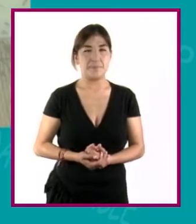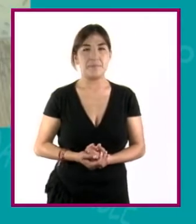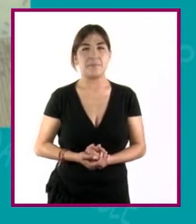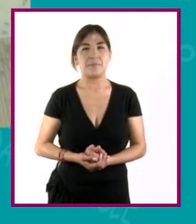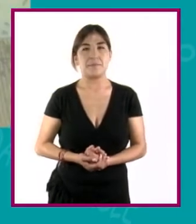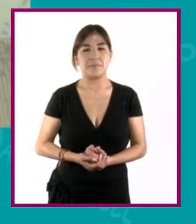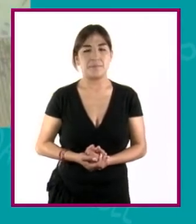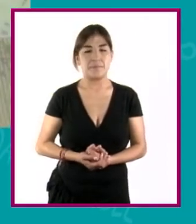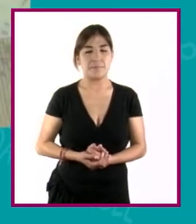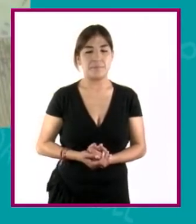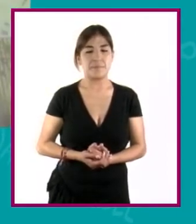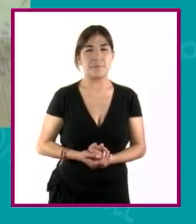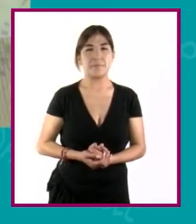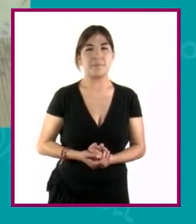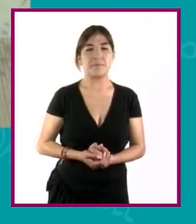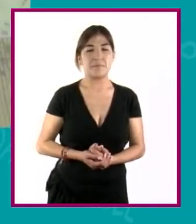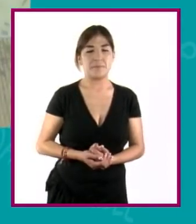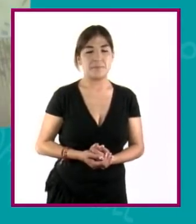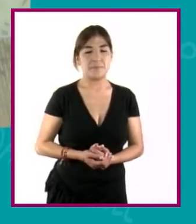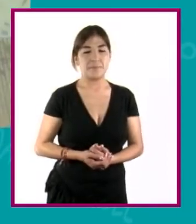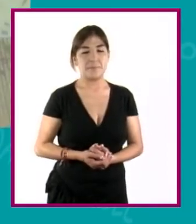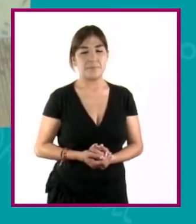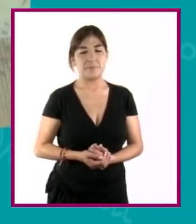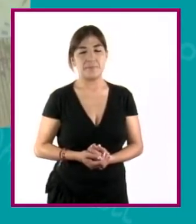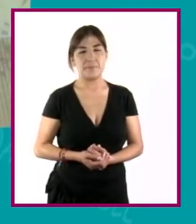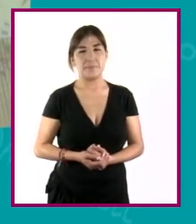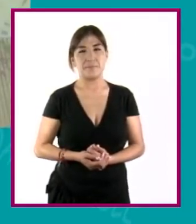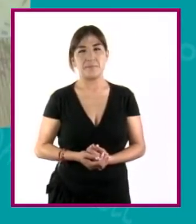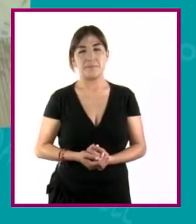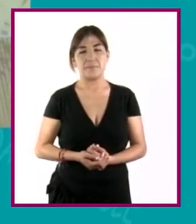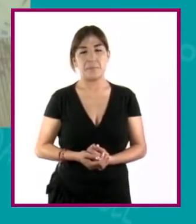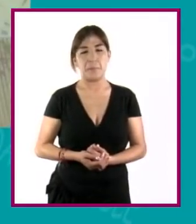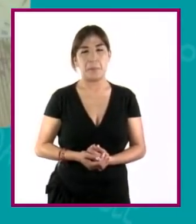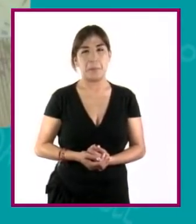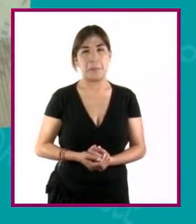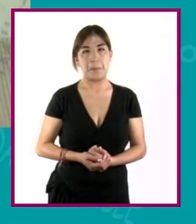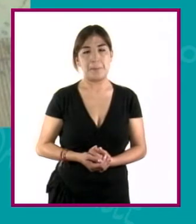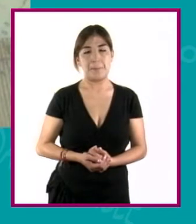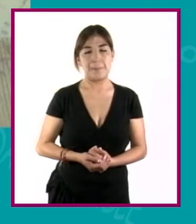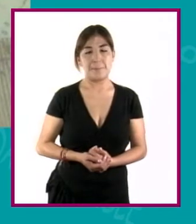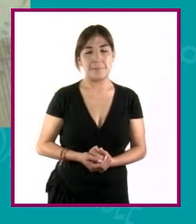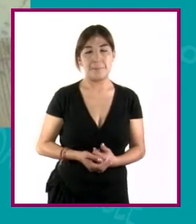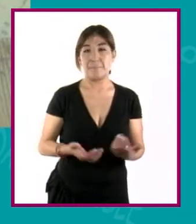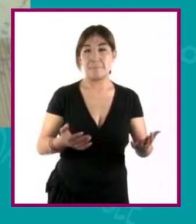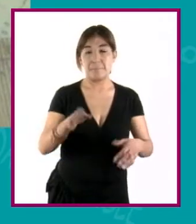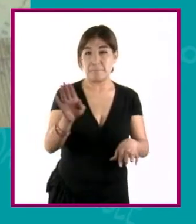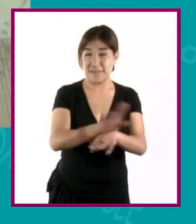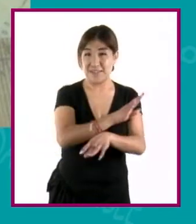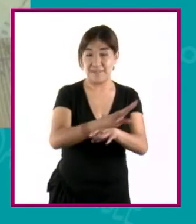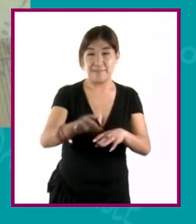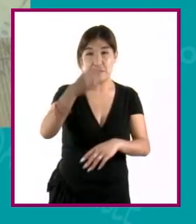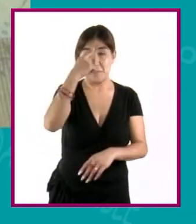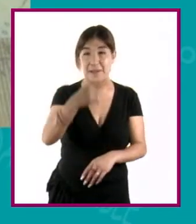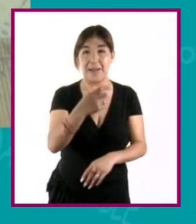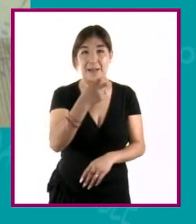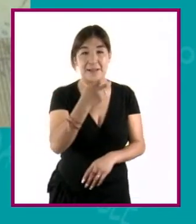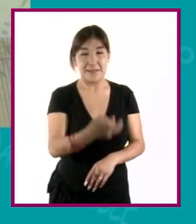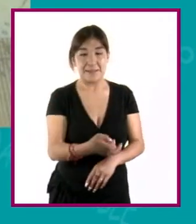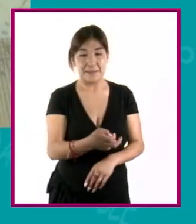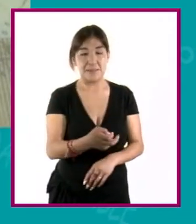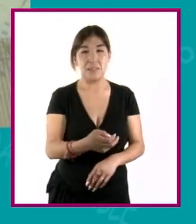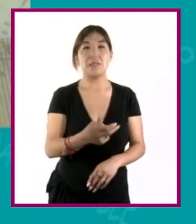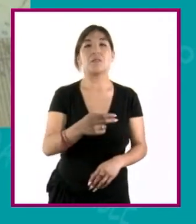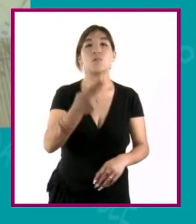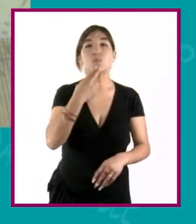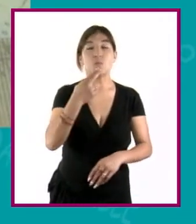Sí, las mayores ventajas para poder, bueno, que podemos encontrar en un